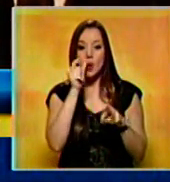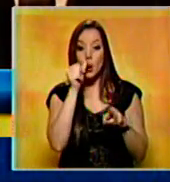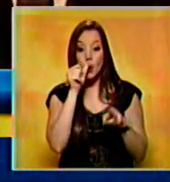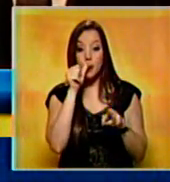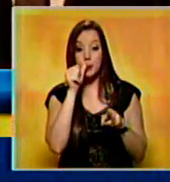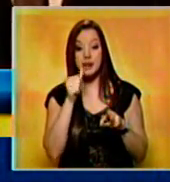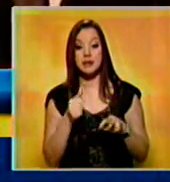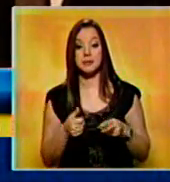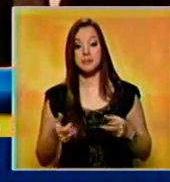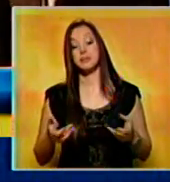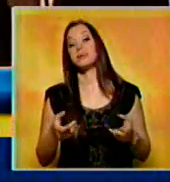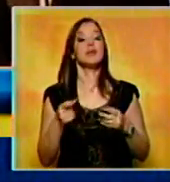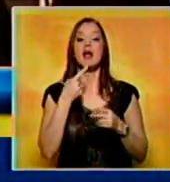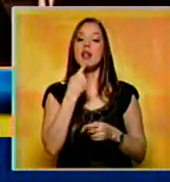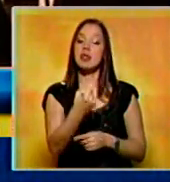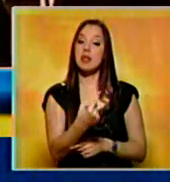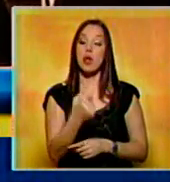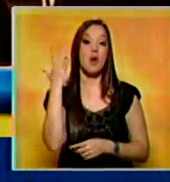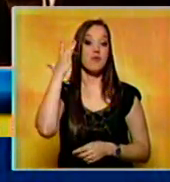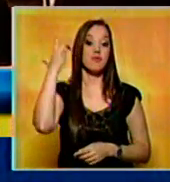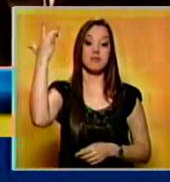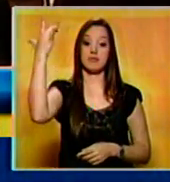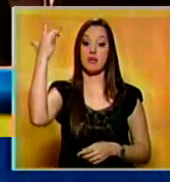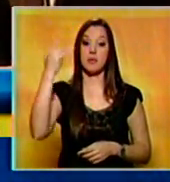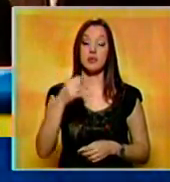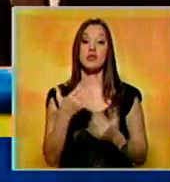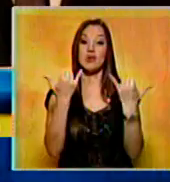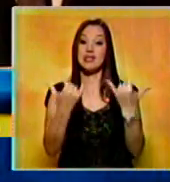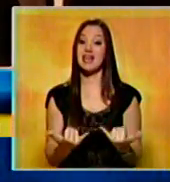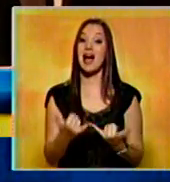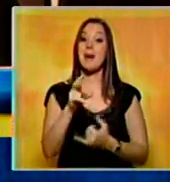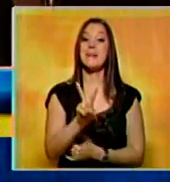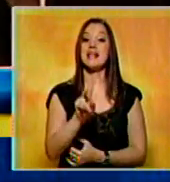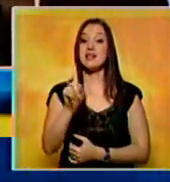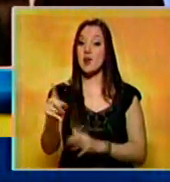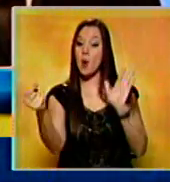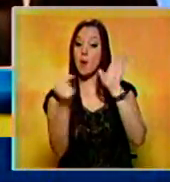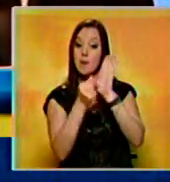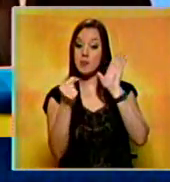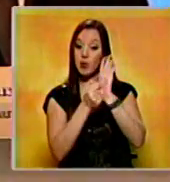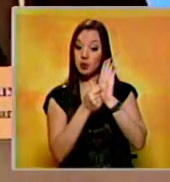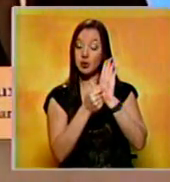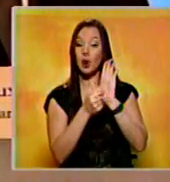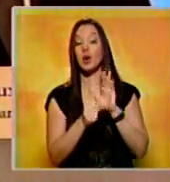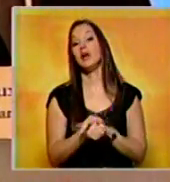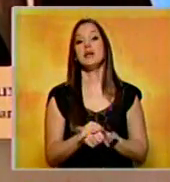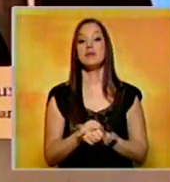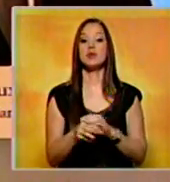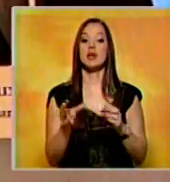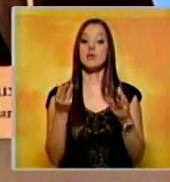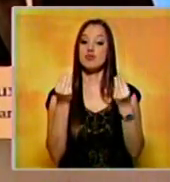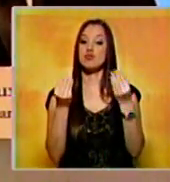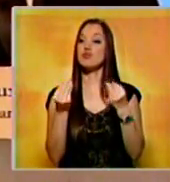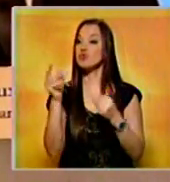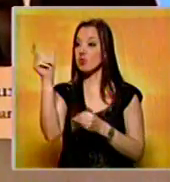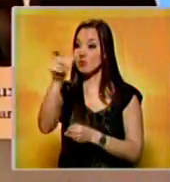impulsado firmemente su popularidad que avanza a 21 puntos en un mes para alcanzar un 40% de aprobación.